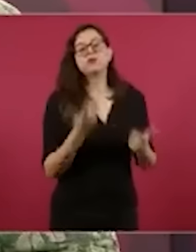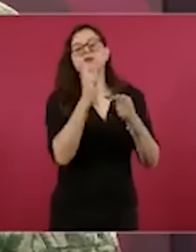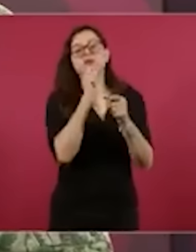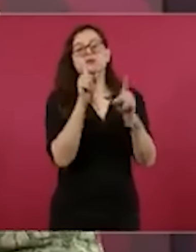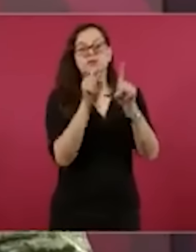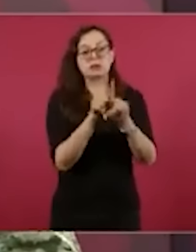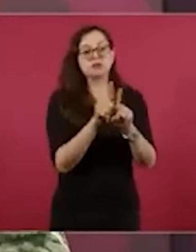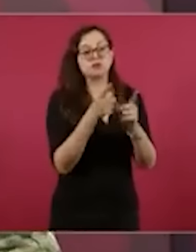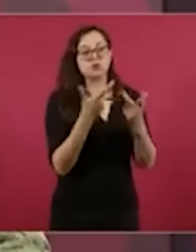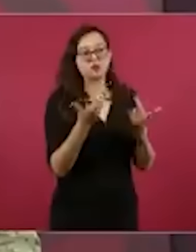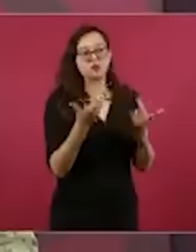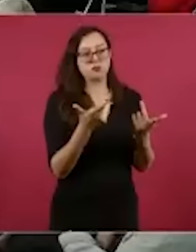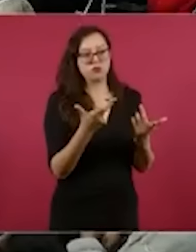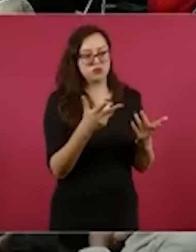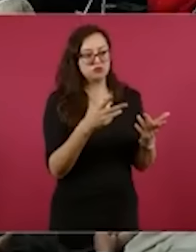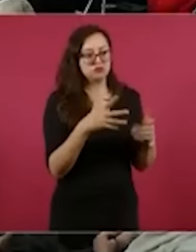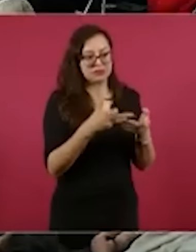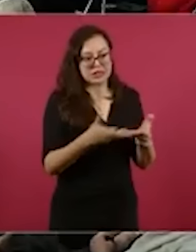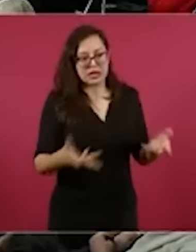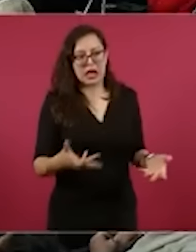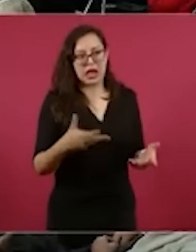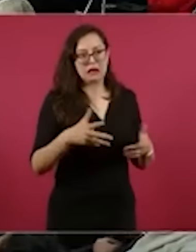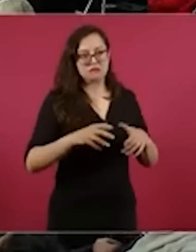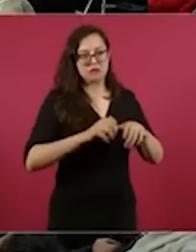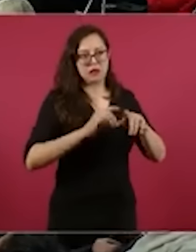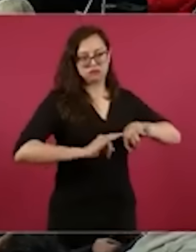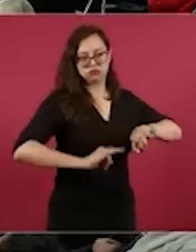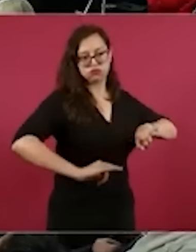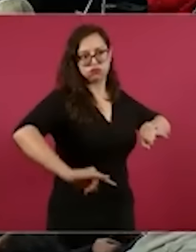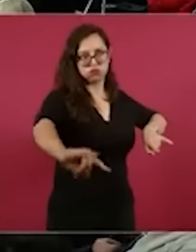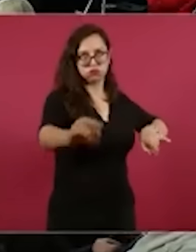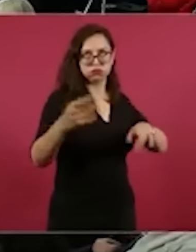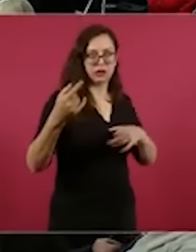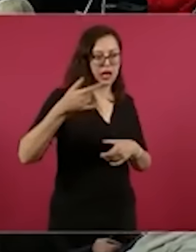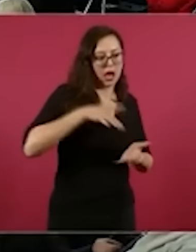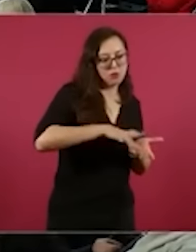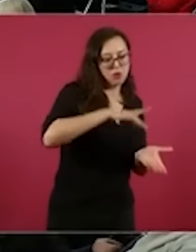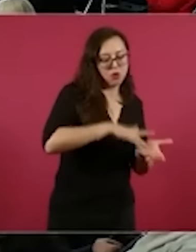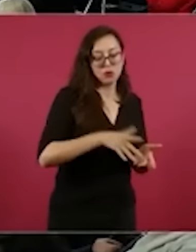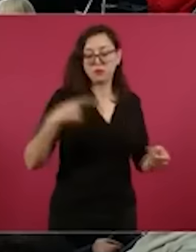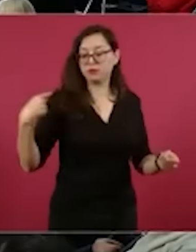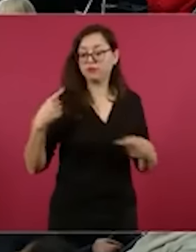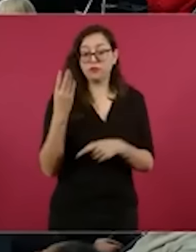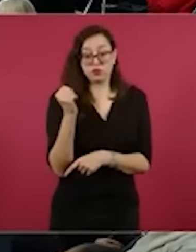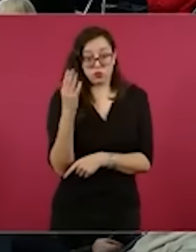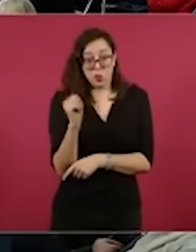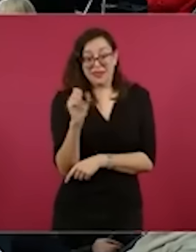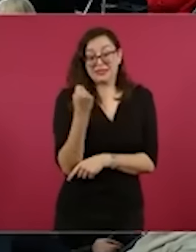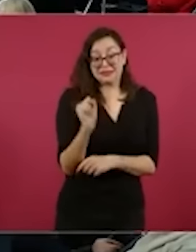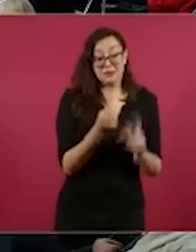lo que se está trabajando en tierra. ¿Qué ha habido de resultados? Bueno, tenemos